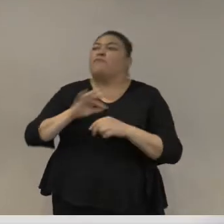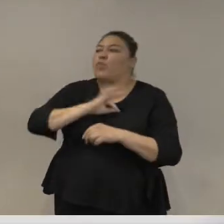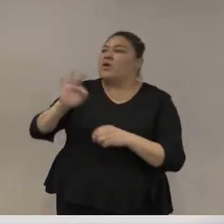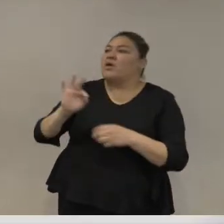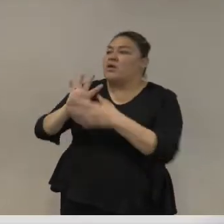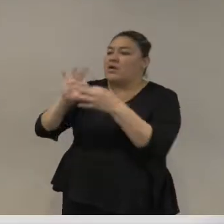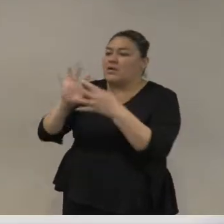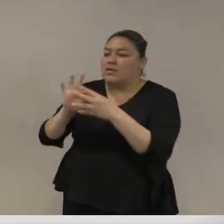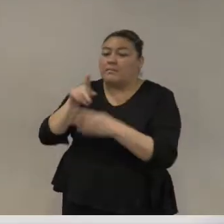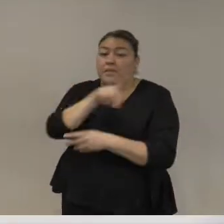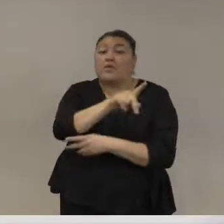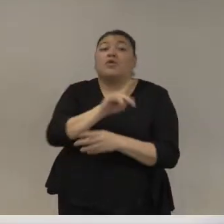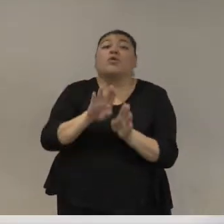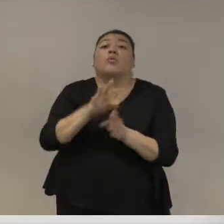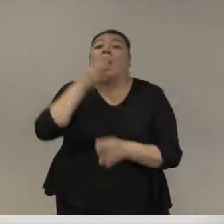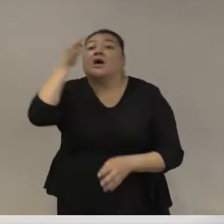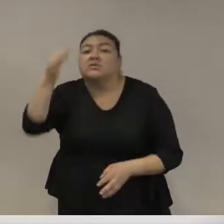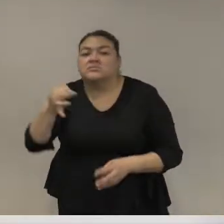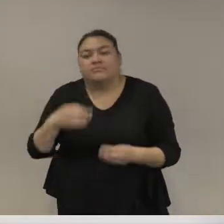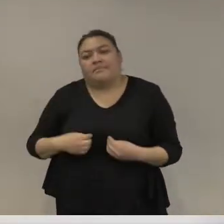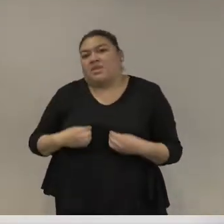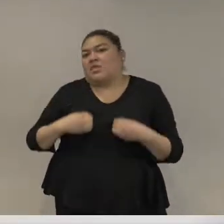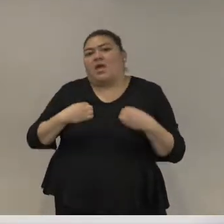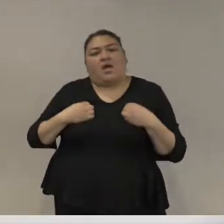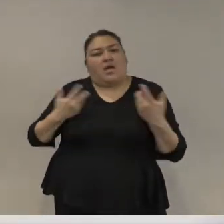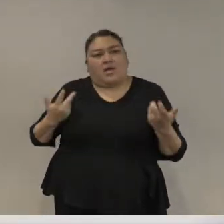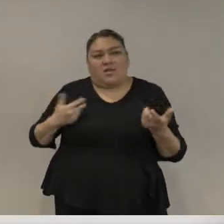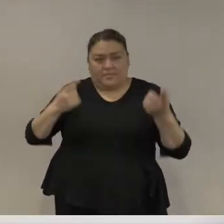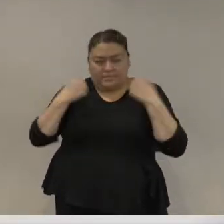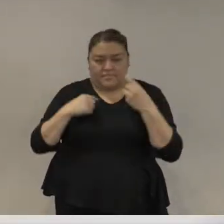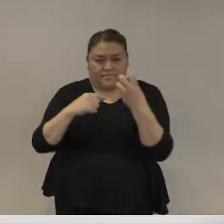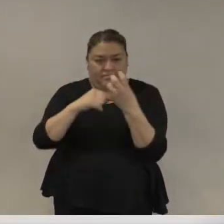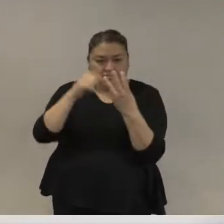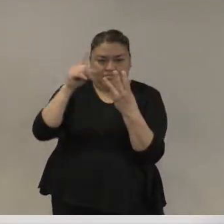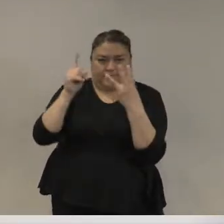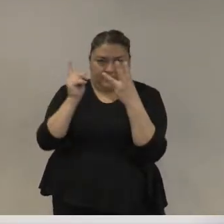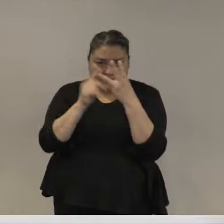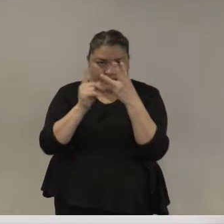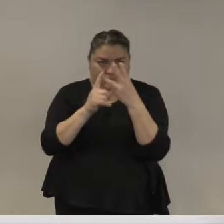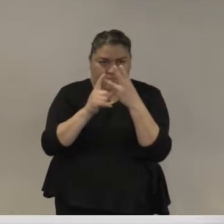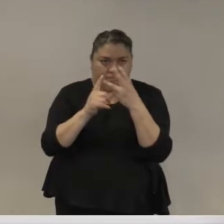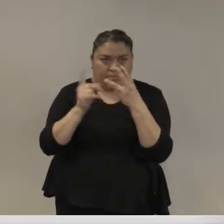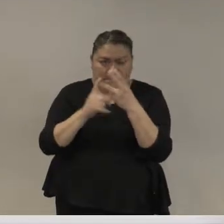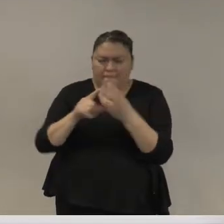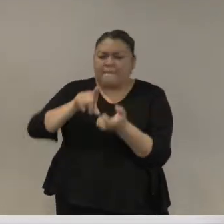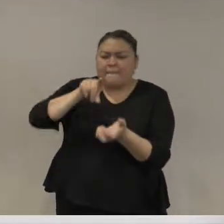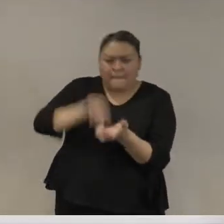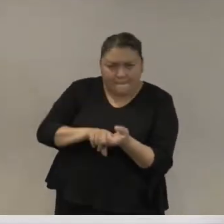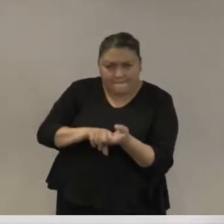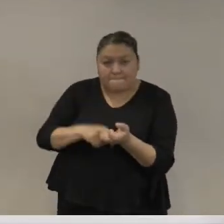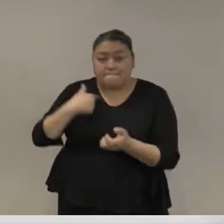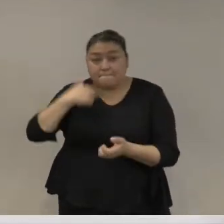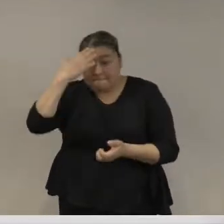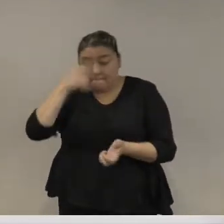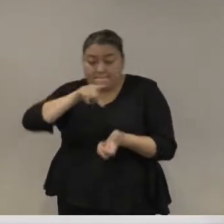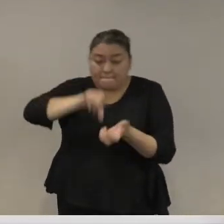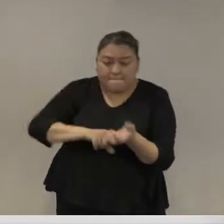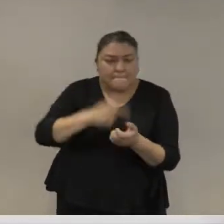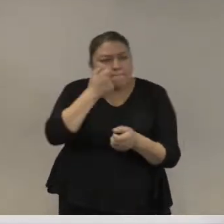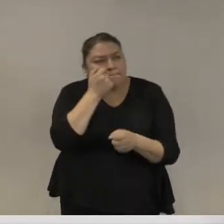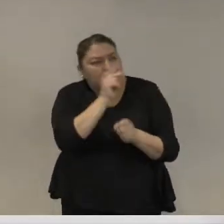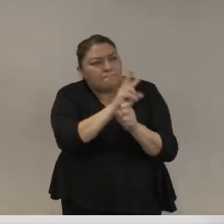si están vivos tercer pilar los asuntos internos los inspectores general